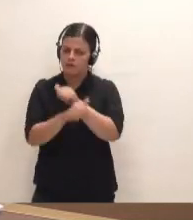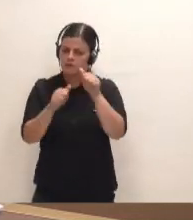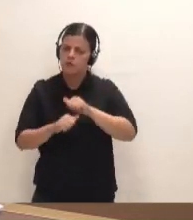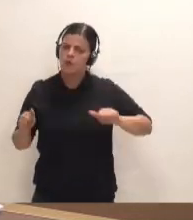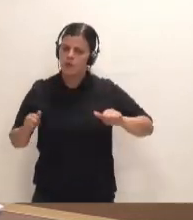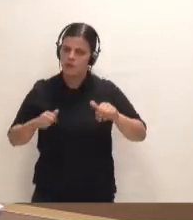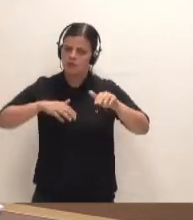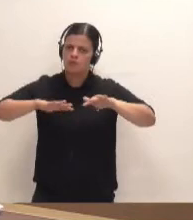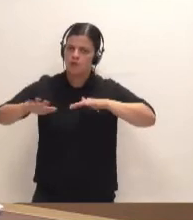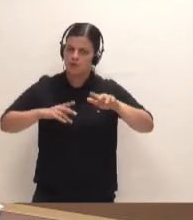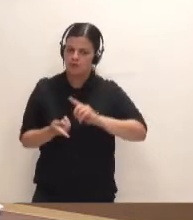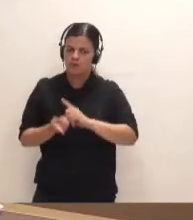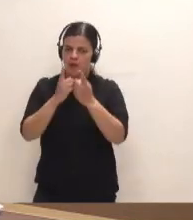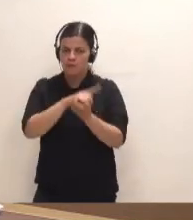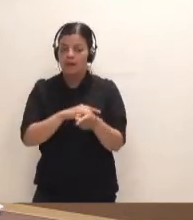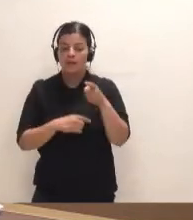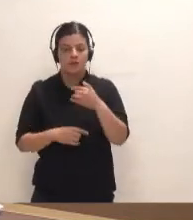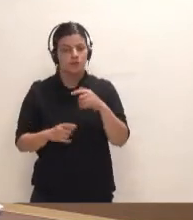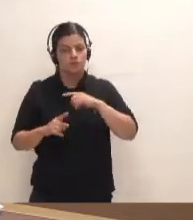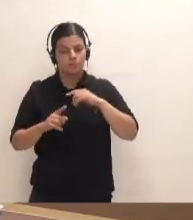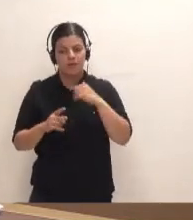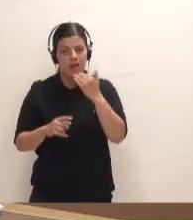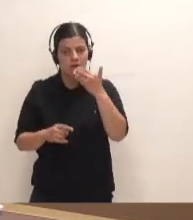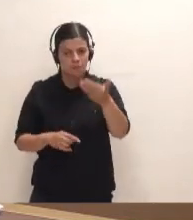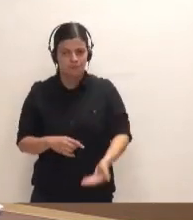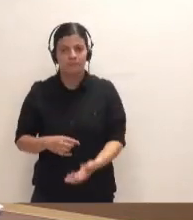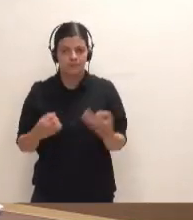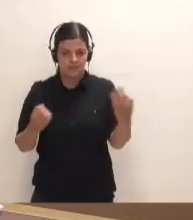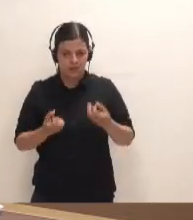claves de la solución que se tenga que poner encima de la mesa.